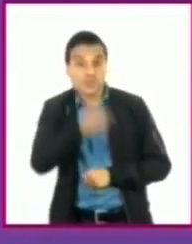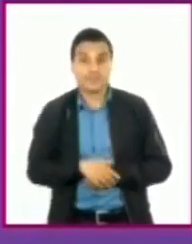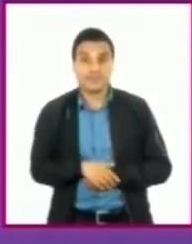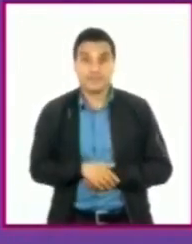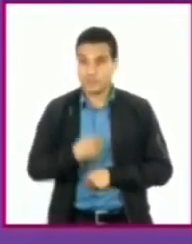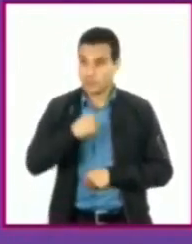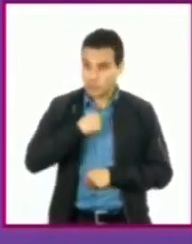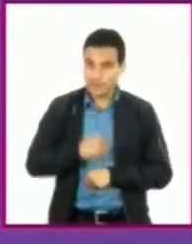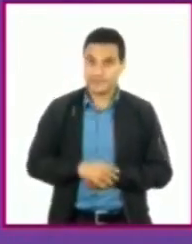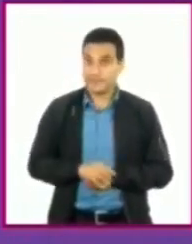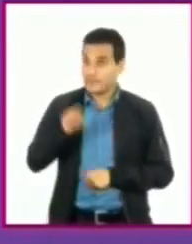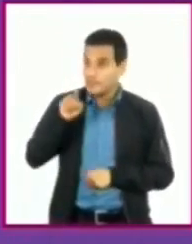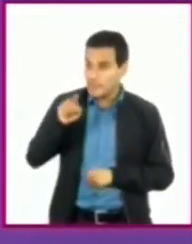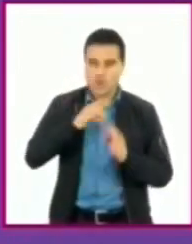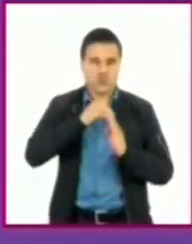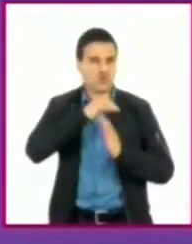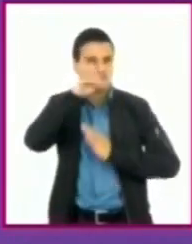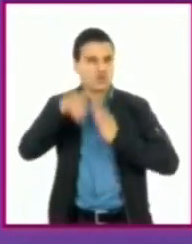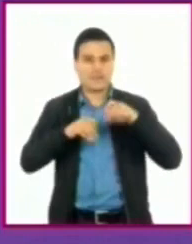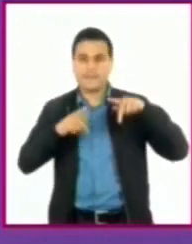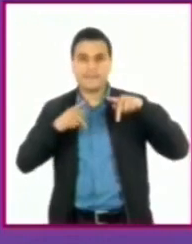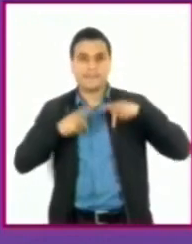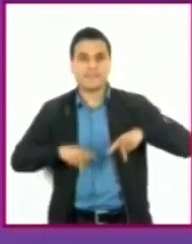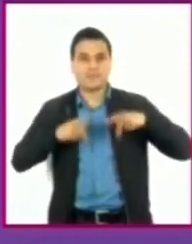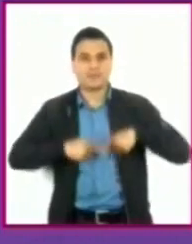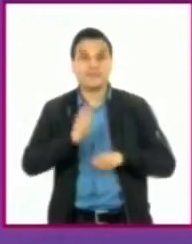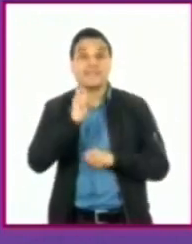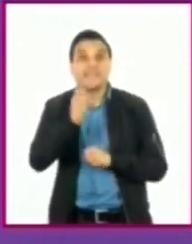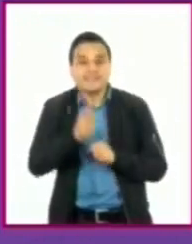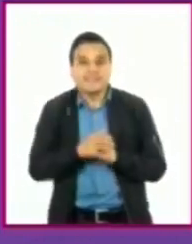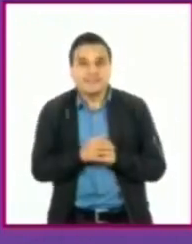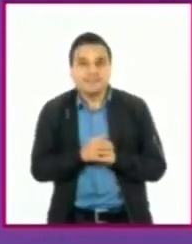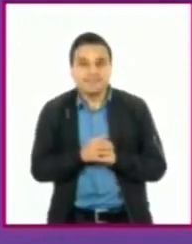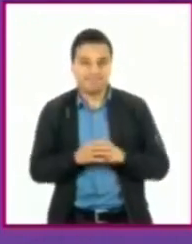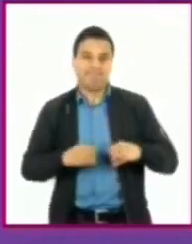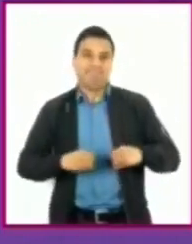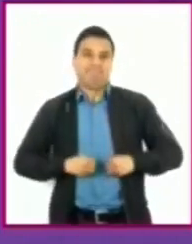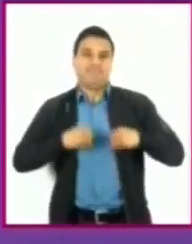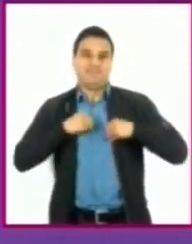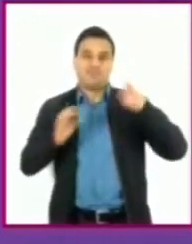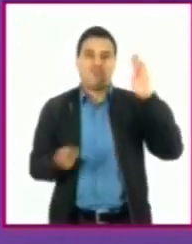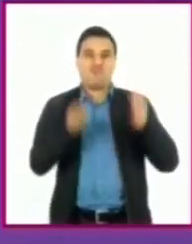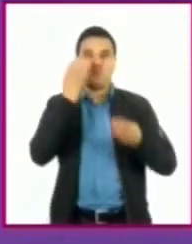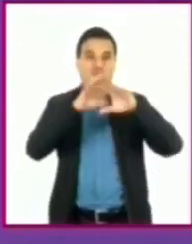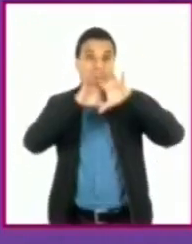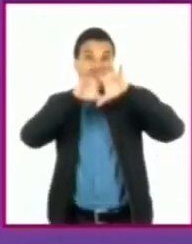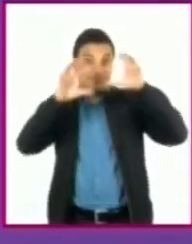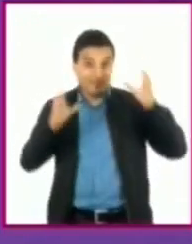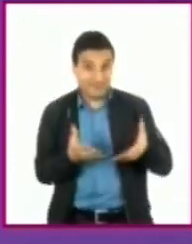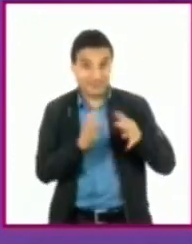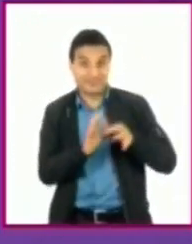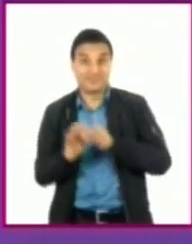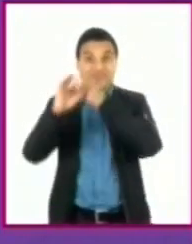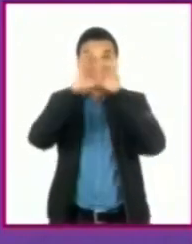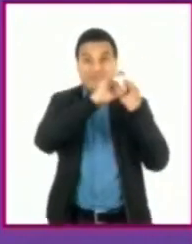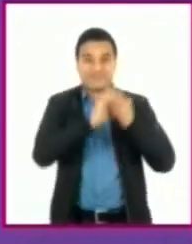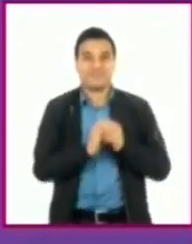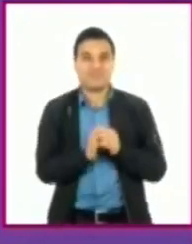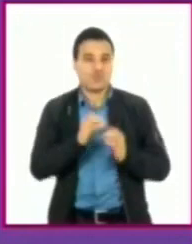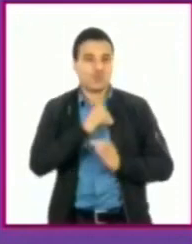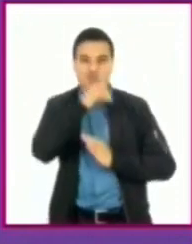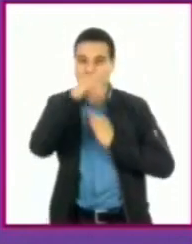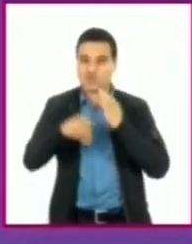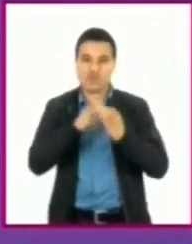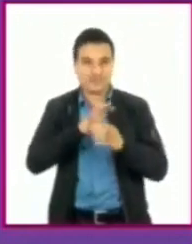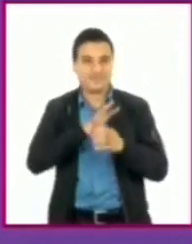yo, todas las personas somos parte del organismo global llamado Planeta Tierra. Esto quiere decir que formamos parte